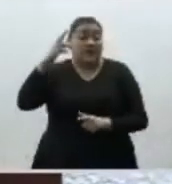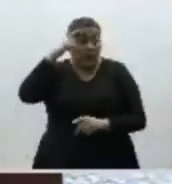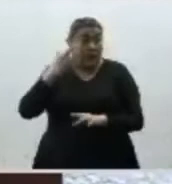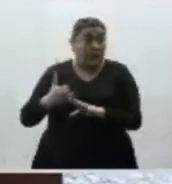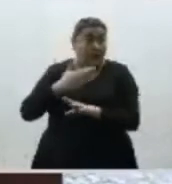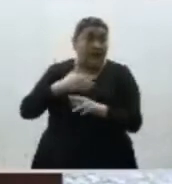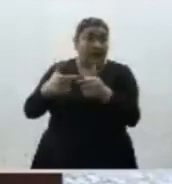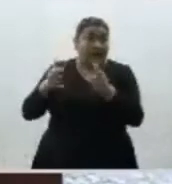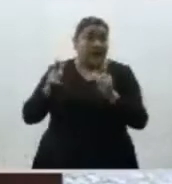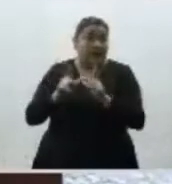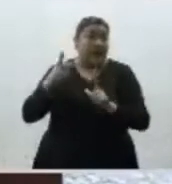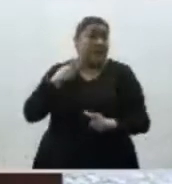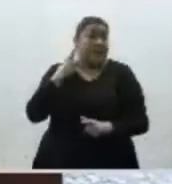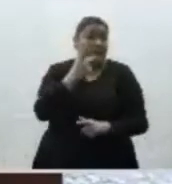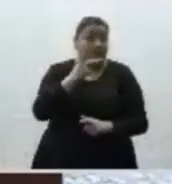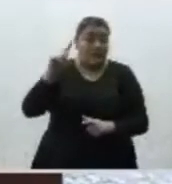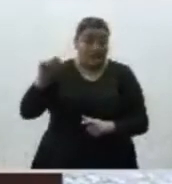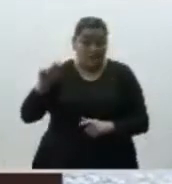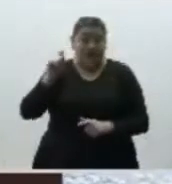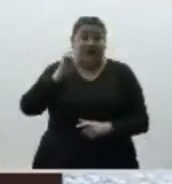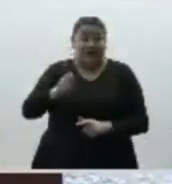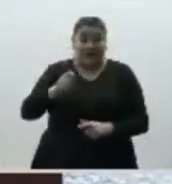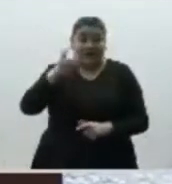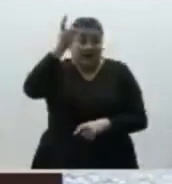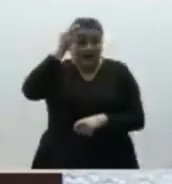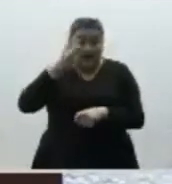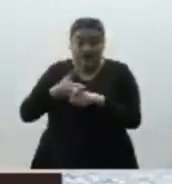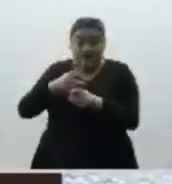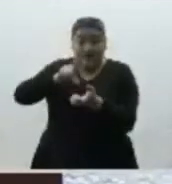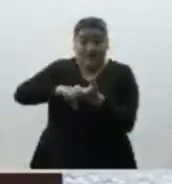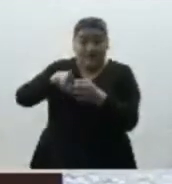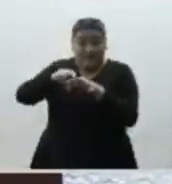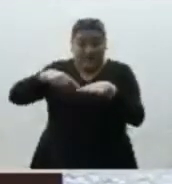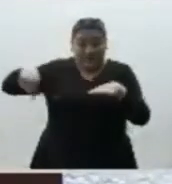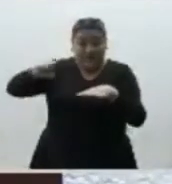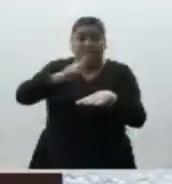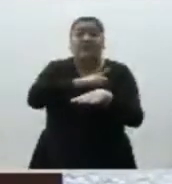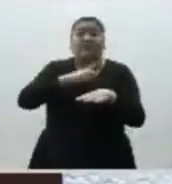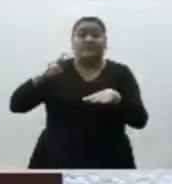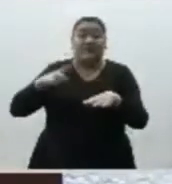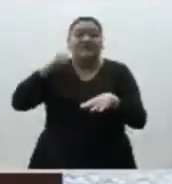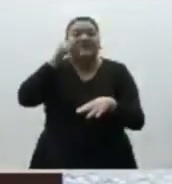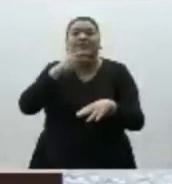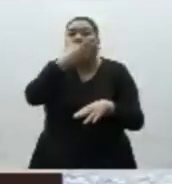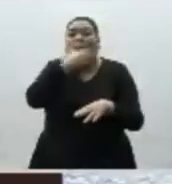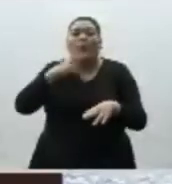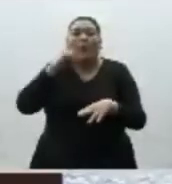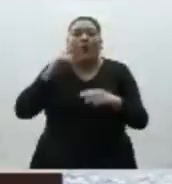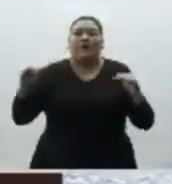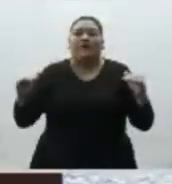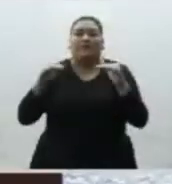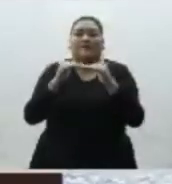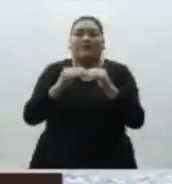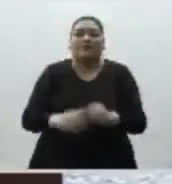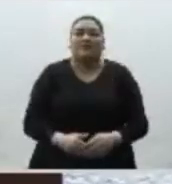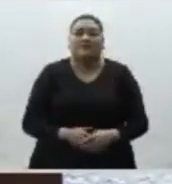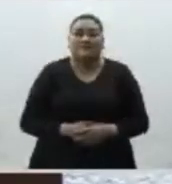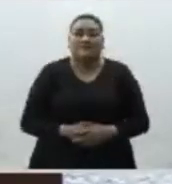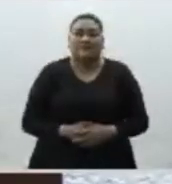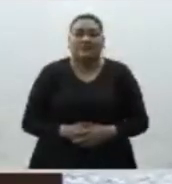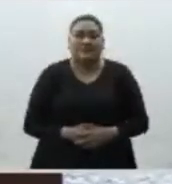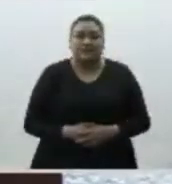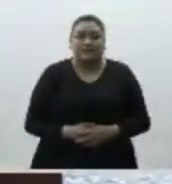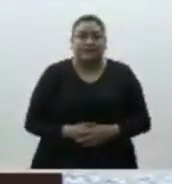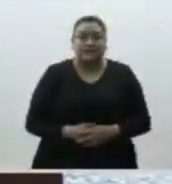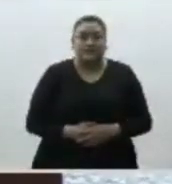consideramos que en la integración de los órganos directivos tenía que privilegiarse la paridad de género. En este sentido